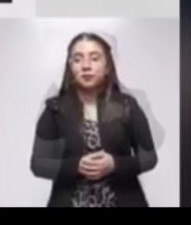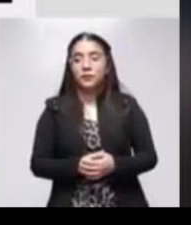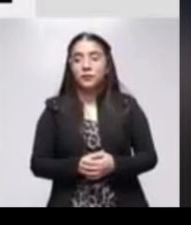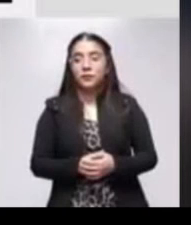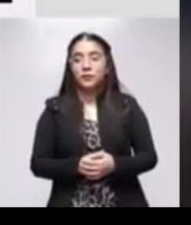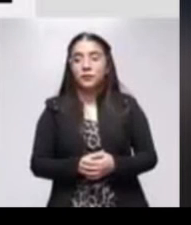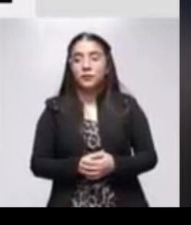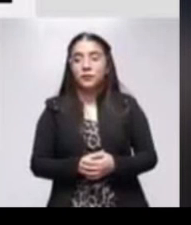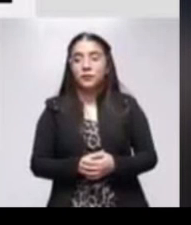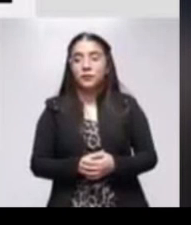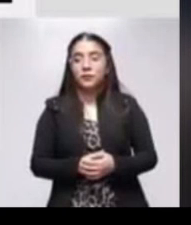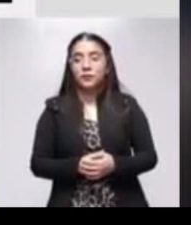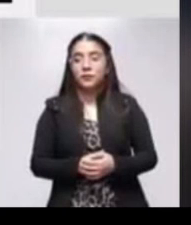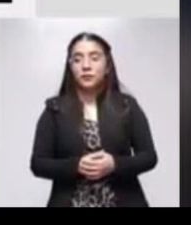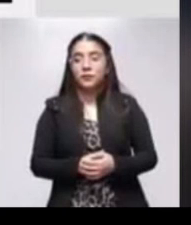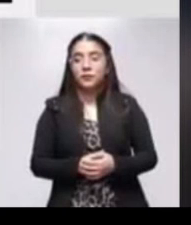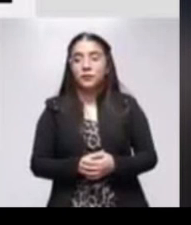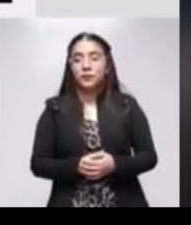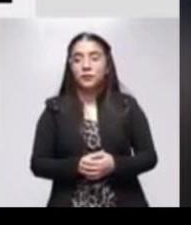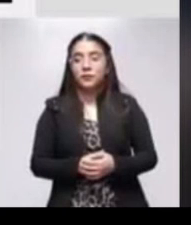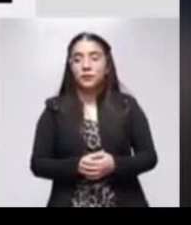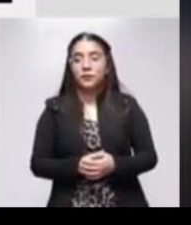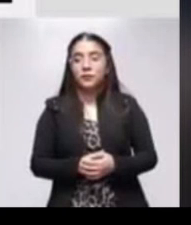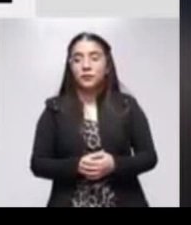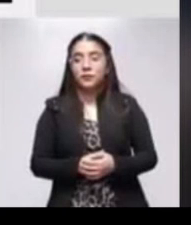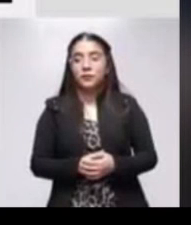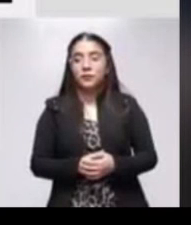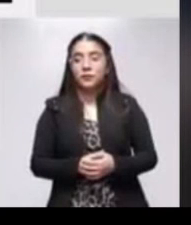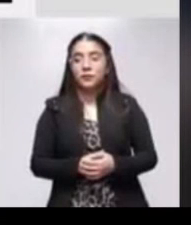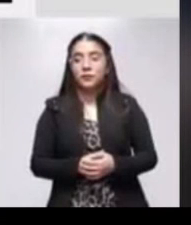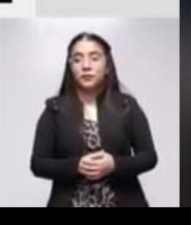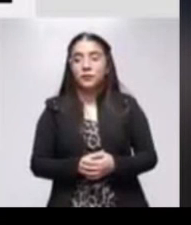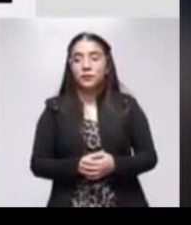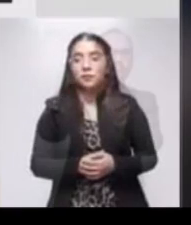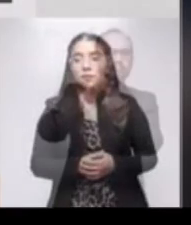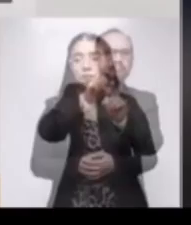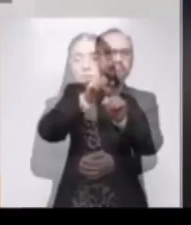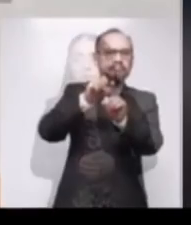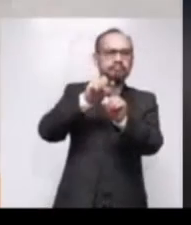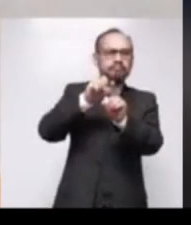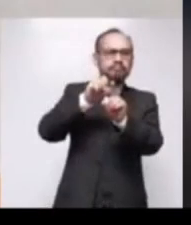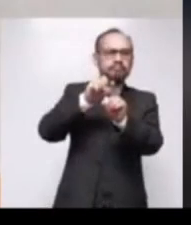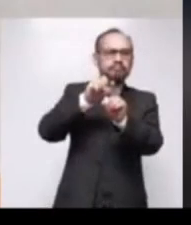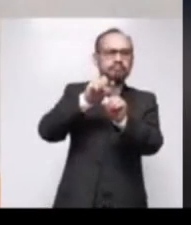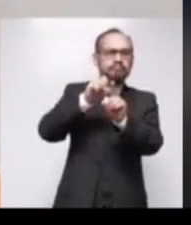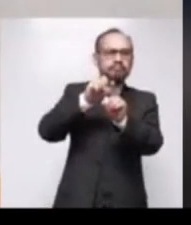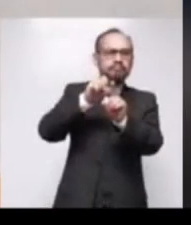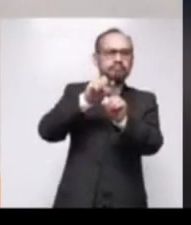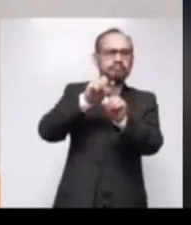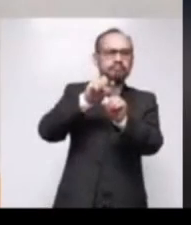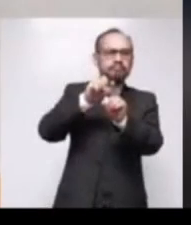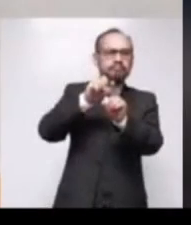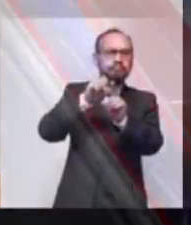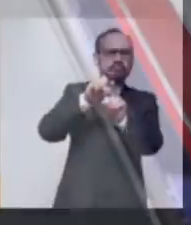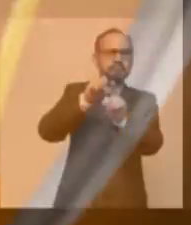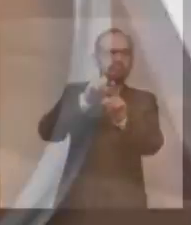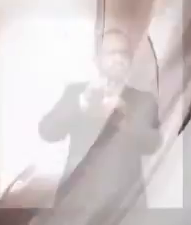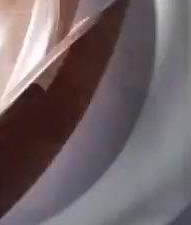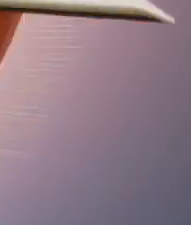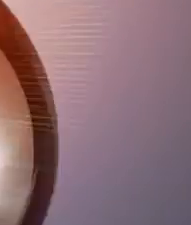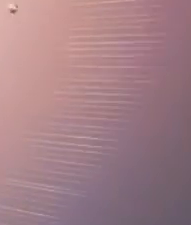mayor bienestar y cuidar de nuestras comunidades y de nuestras familias. Oscar Reséndiz para Mezquital al Día.